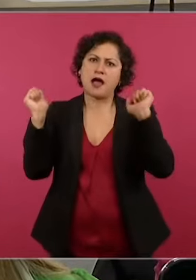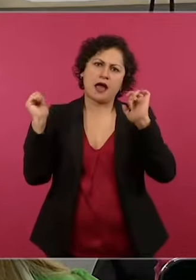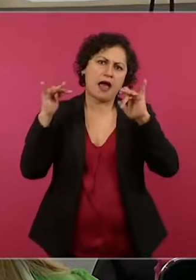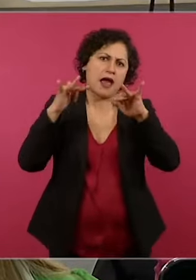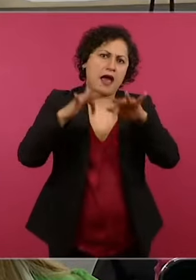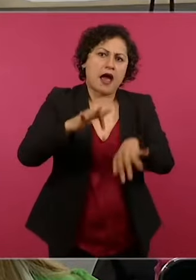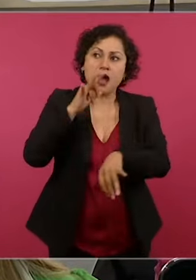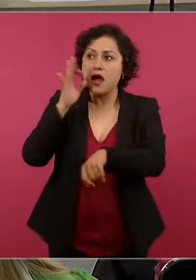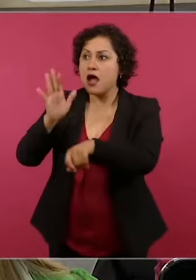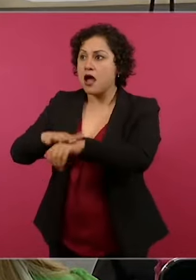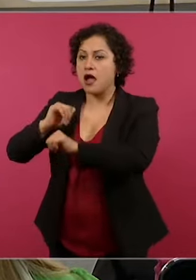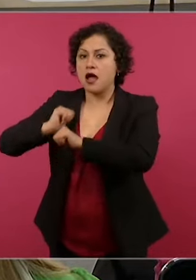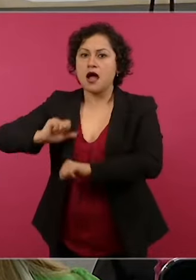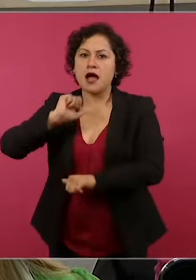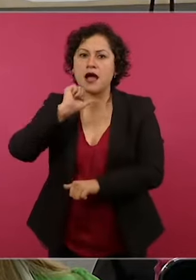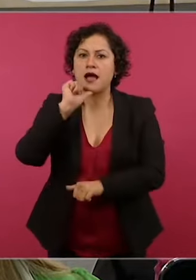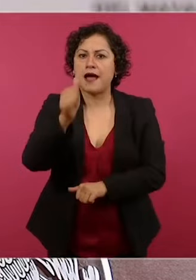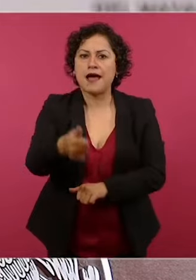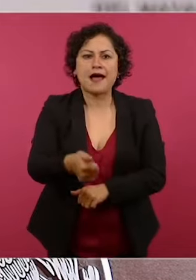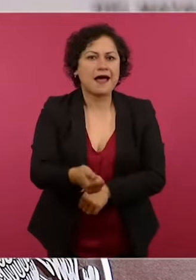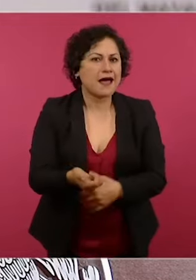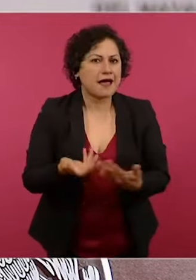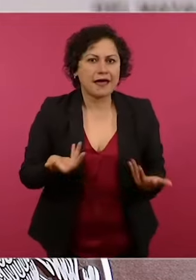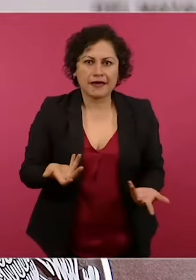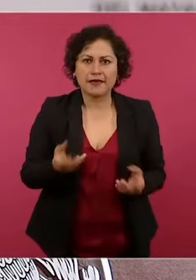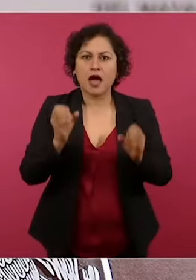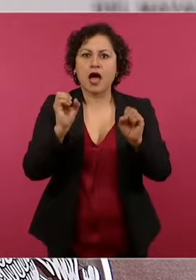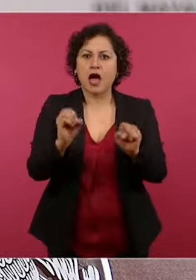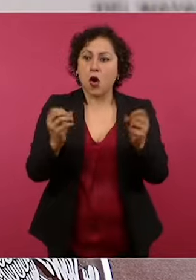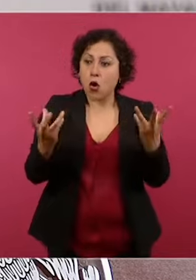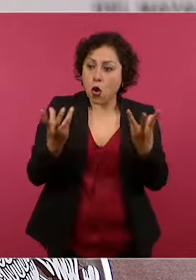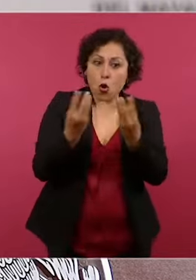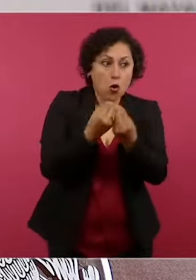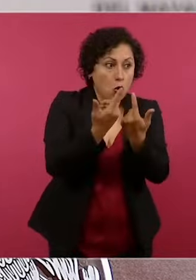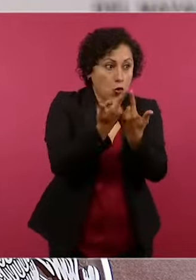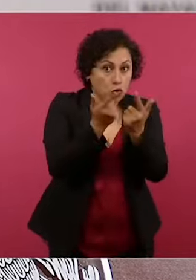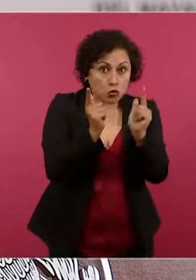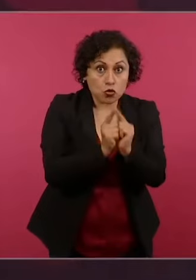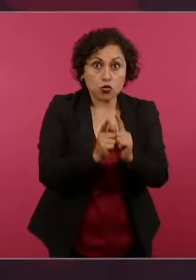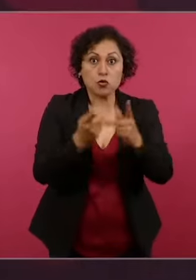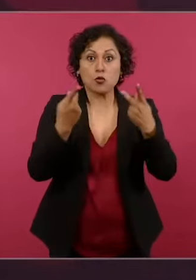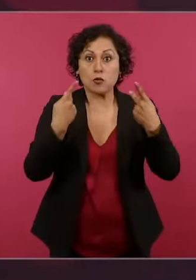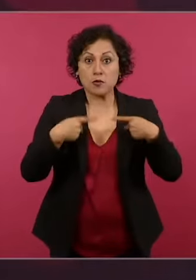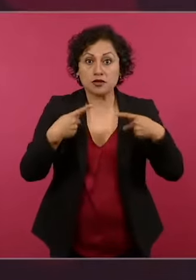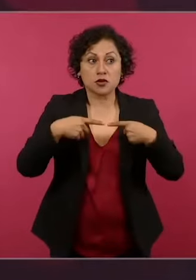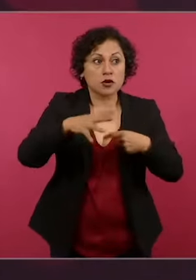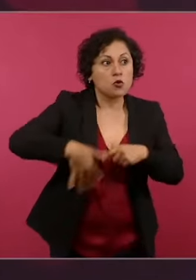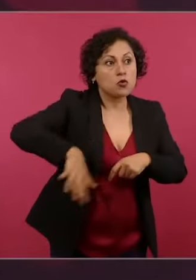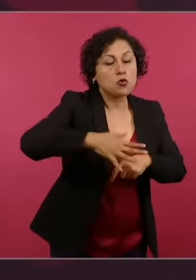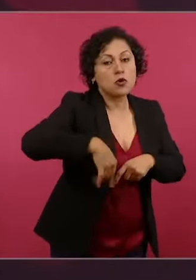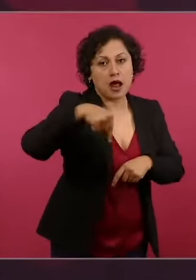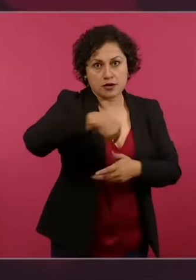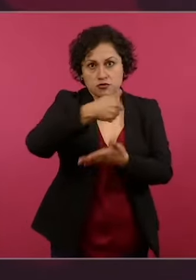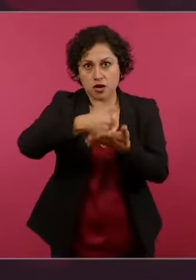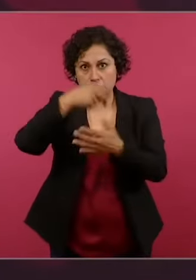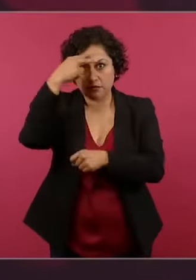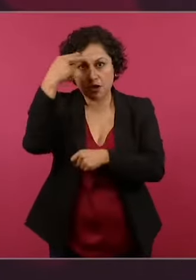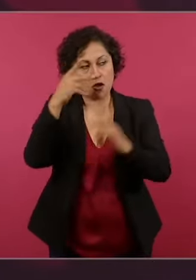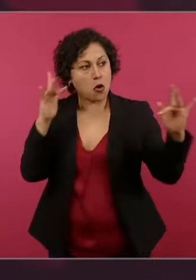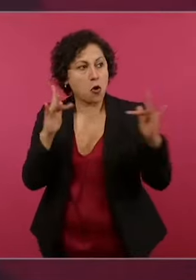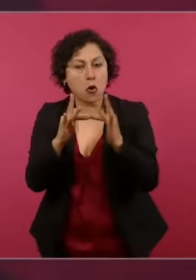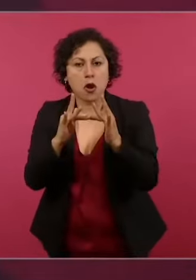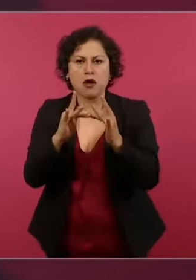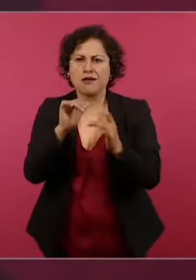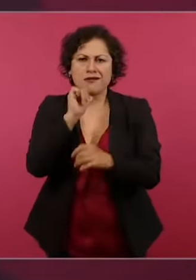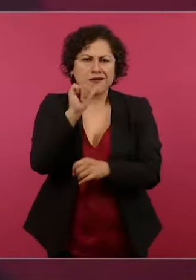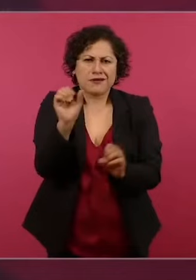ninguna autoridad, ni siquiera se coordina con los colectivos que existen aquí en la Ciudad de México. Personas de